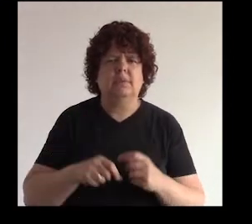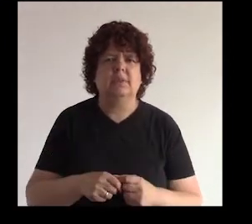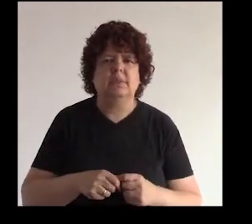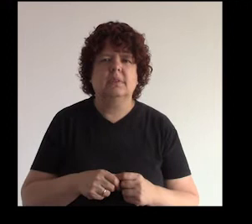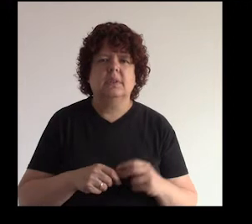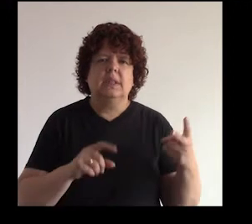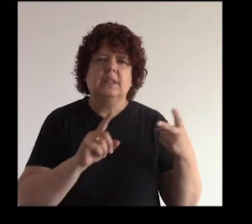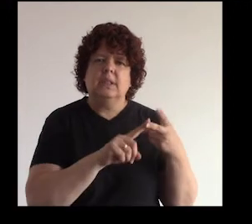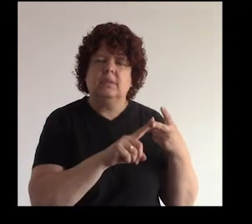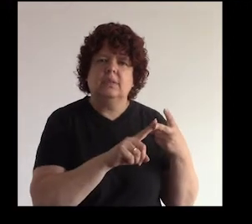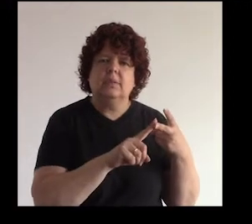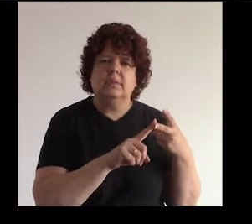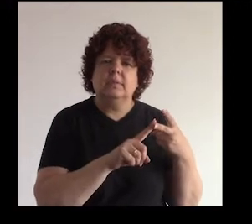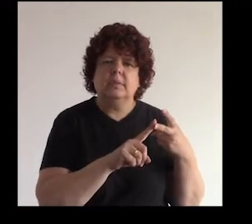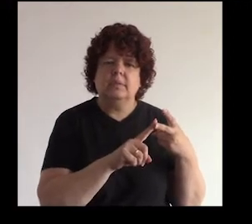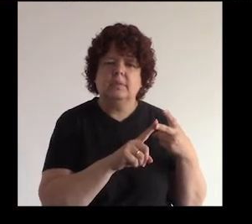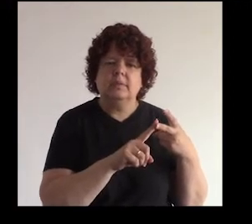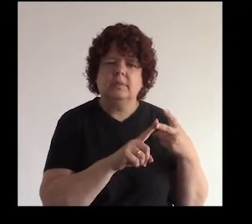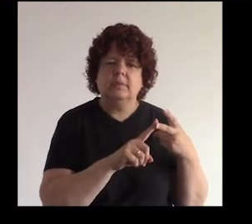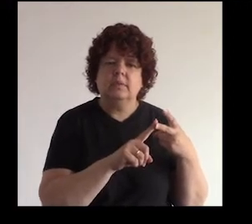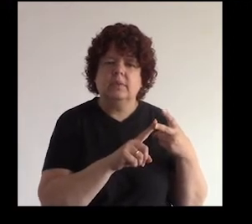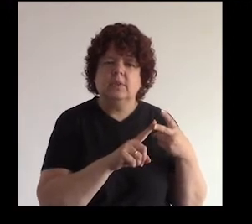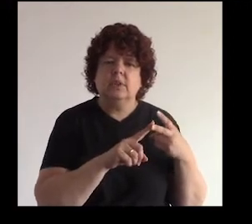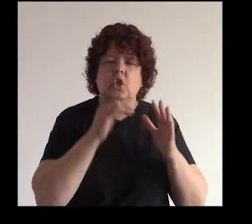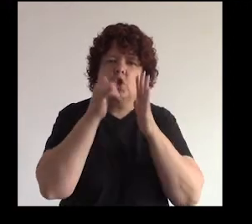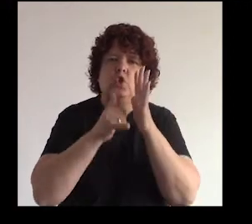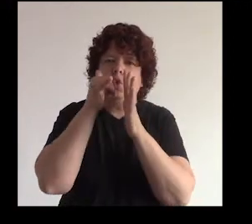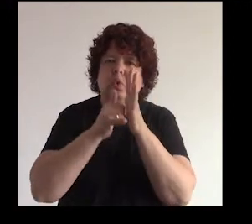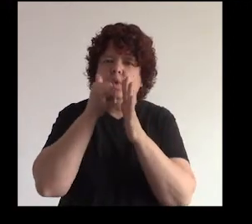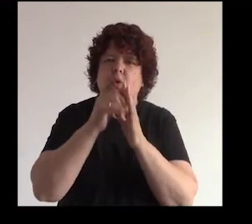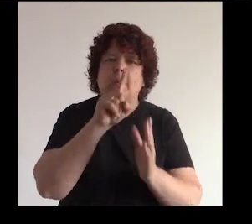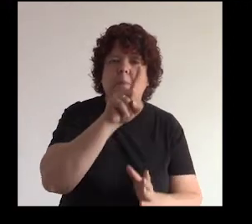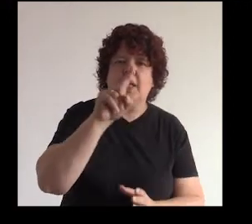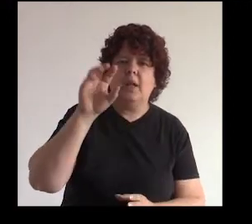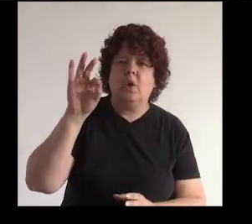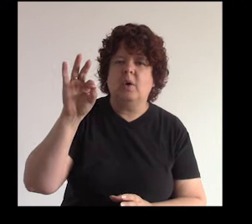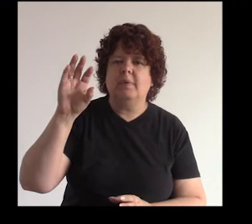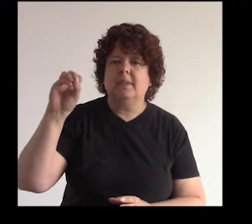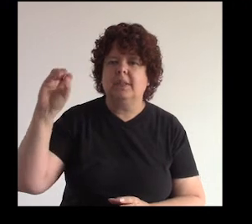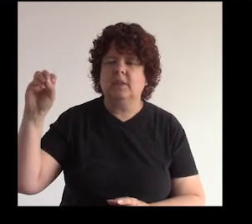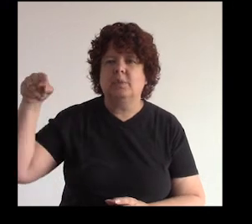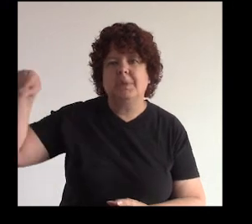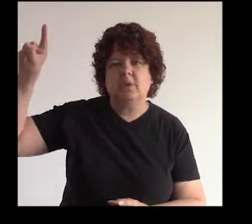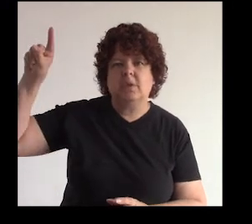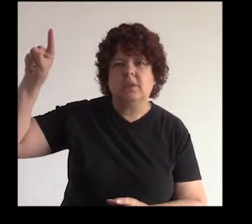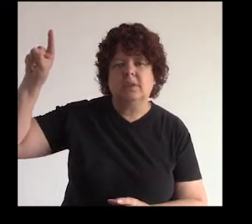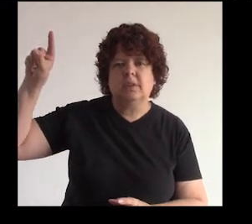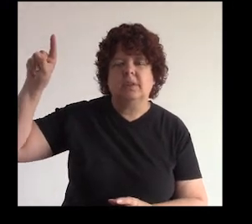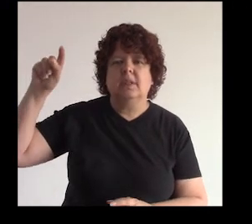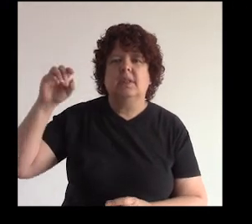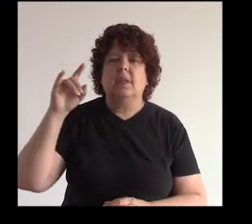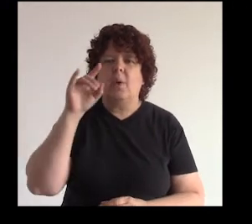gente en segundo lugar lo tiene este YouTube con 1900 millones de usuarios